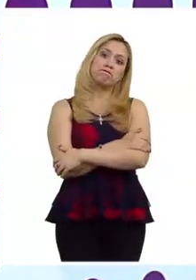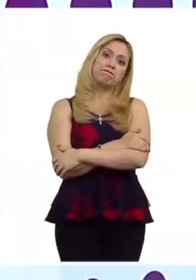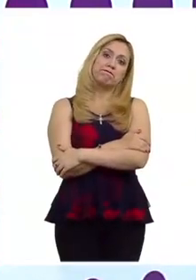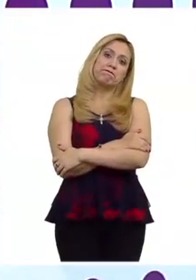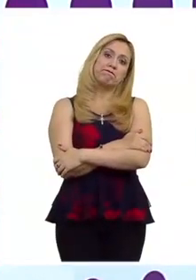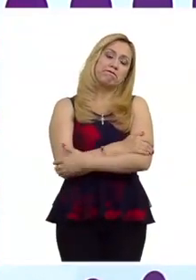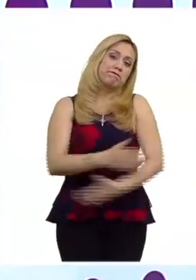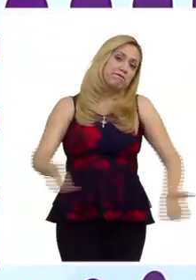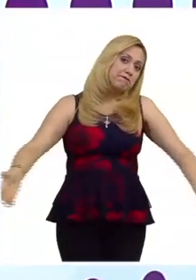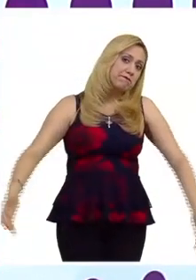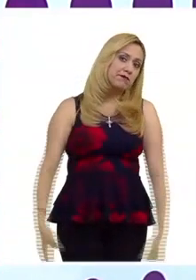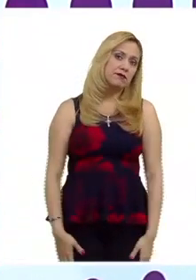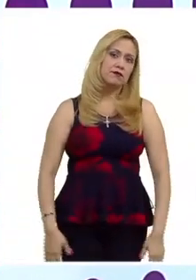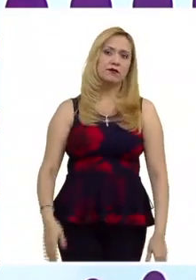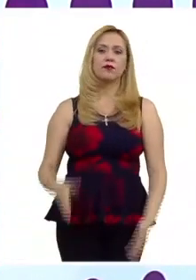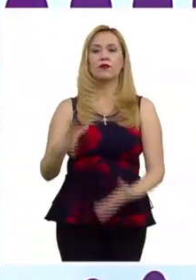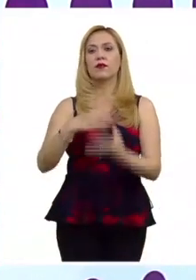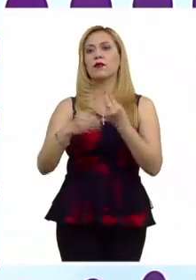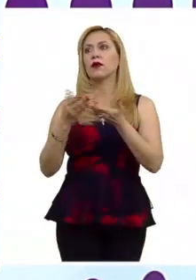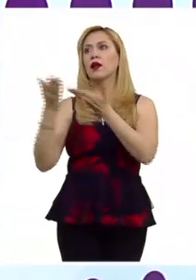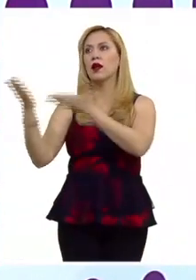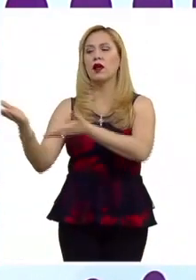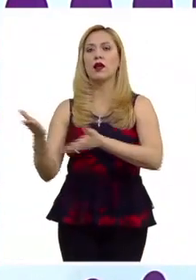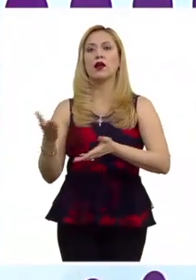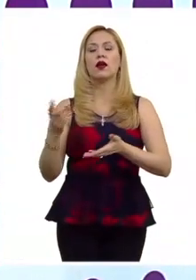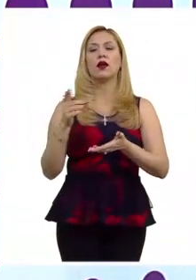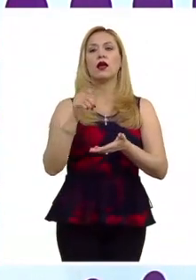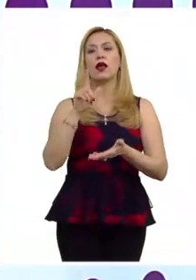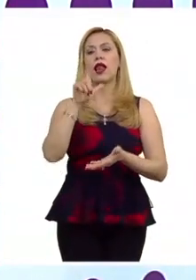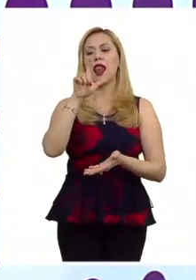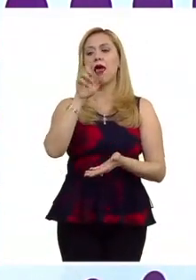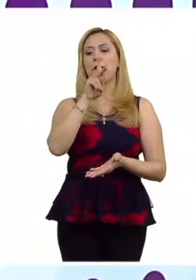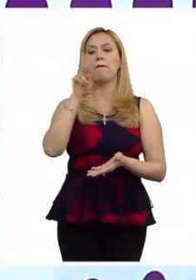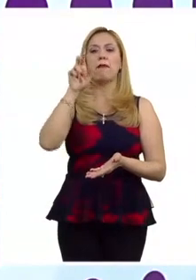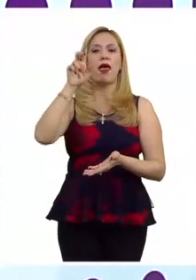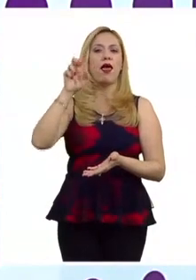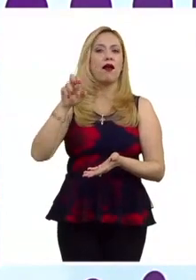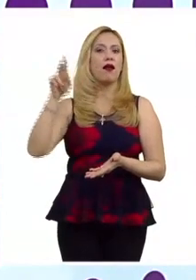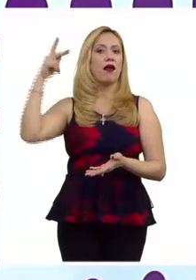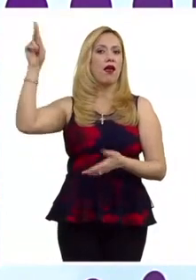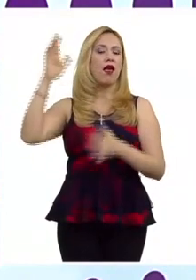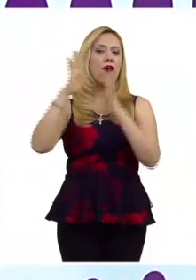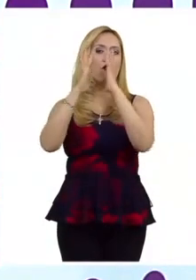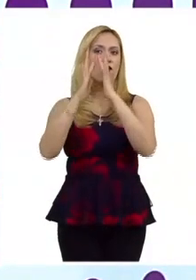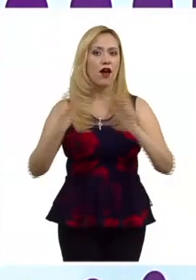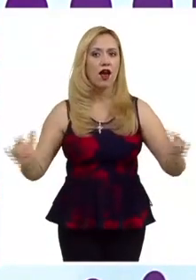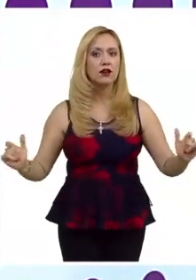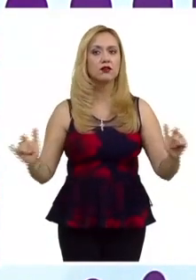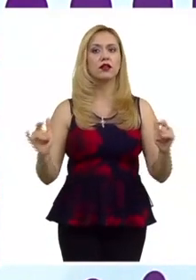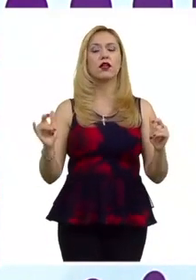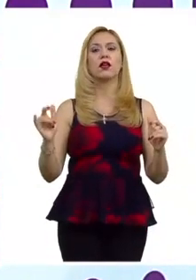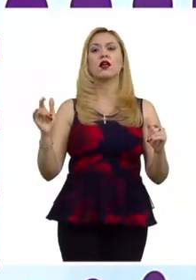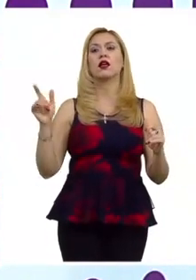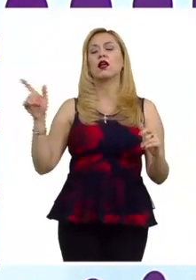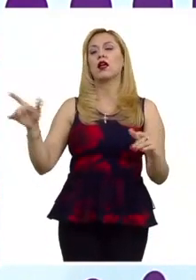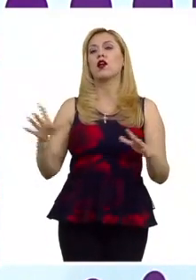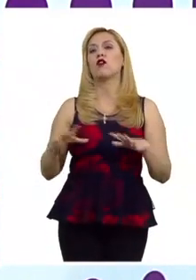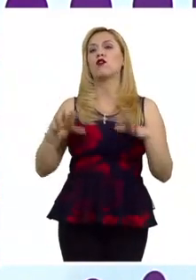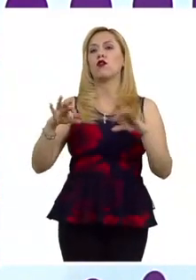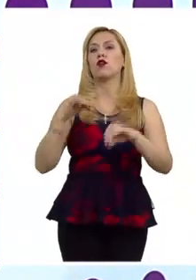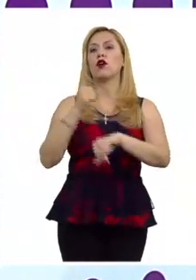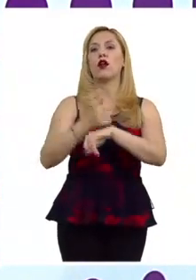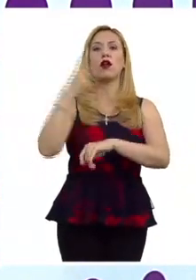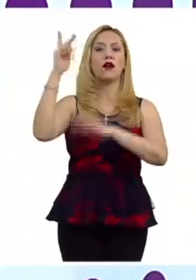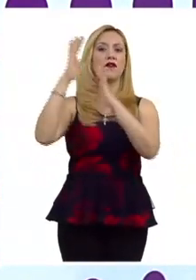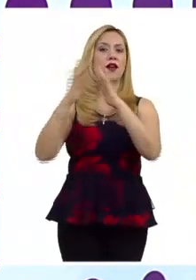los Le Pen, que son un partido de ultraderecha fascista en Francia. Jean-Marie Le Pen, el fundador de este partido del Frente Nacional